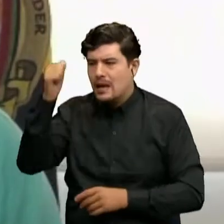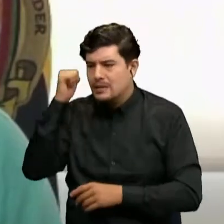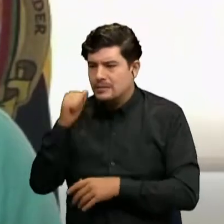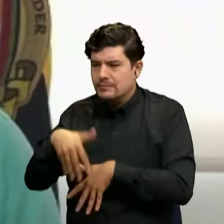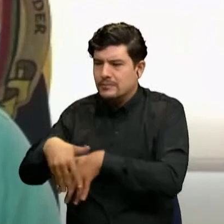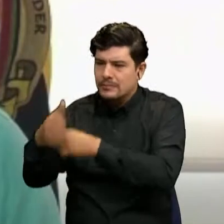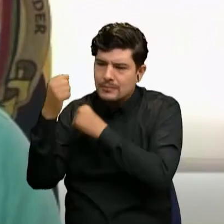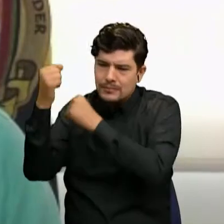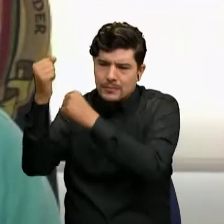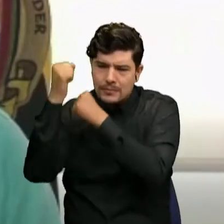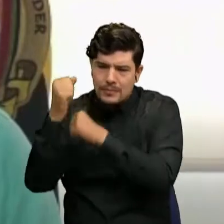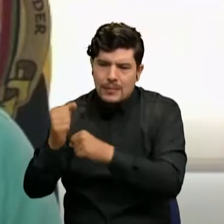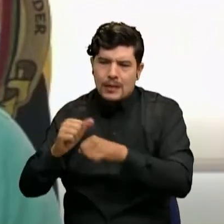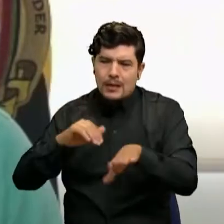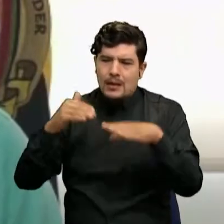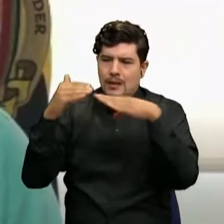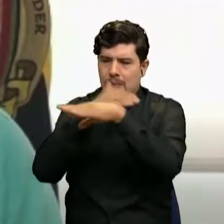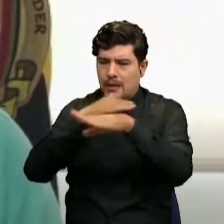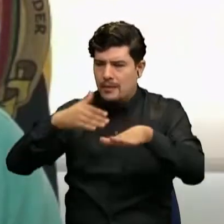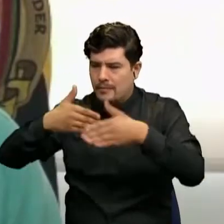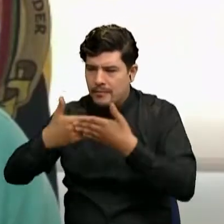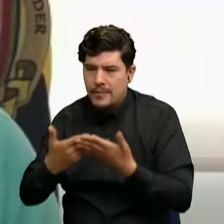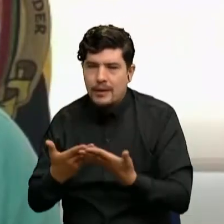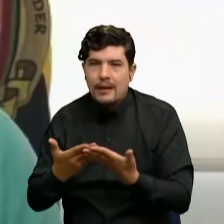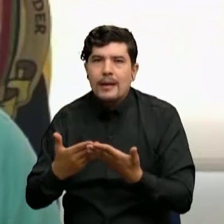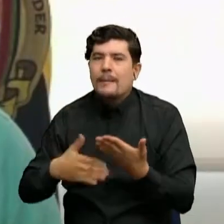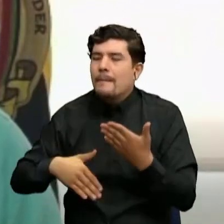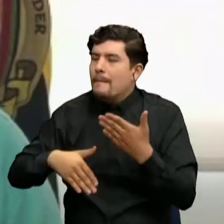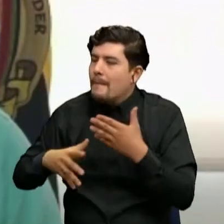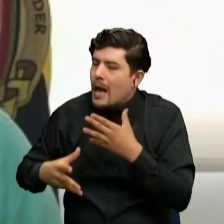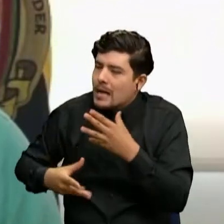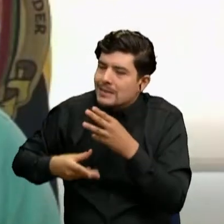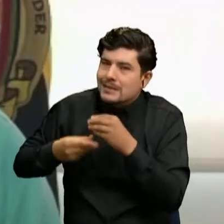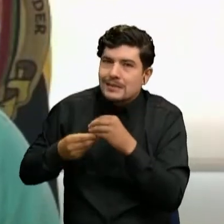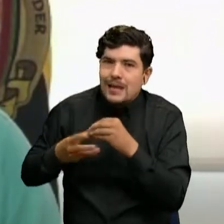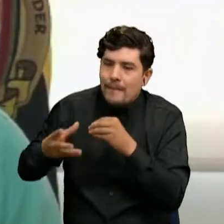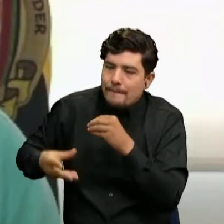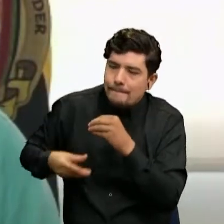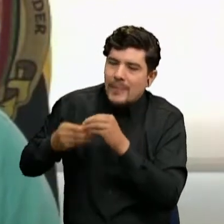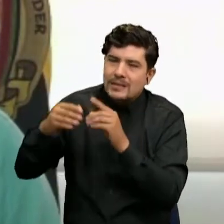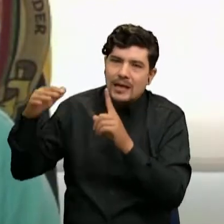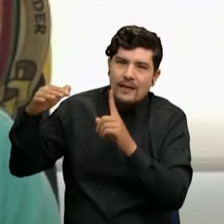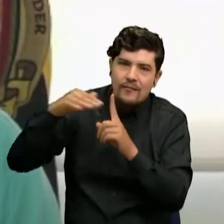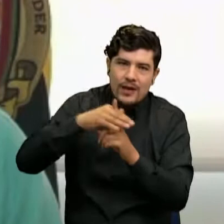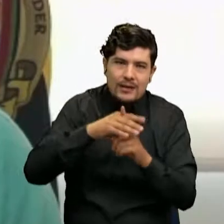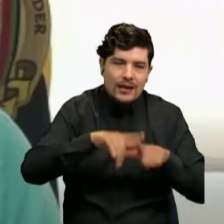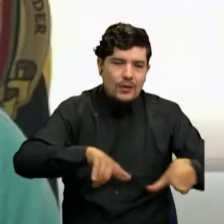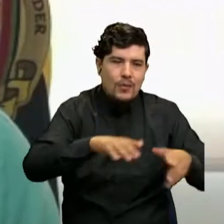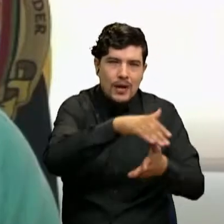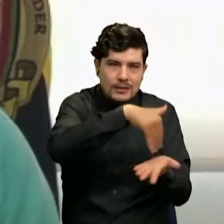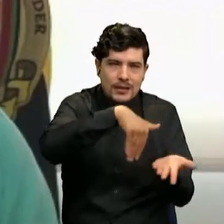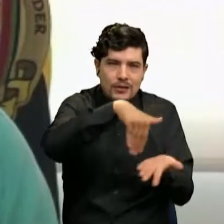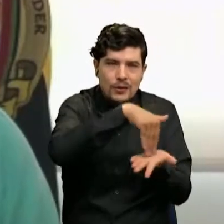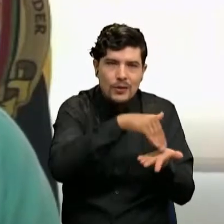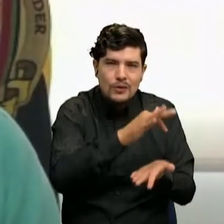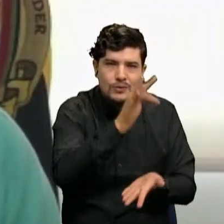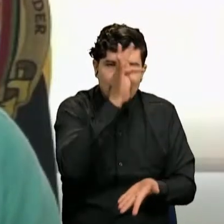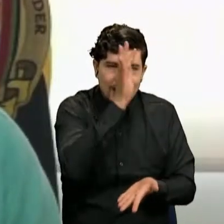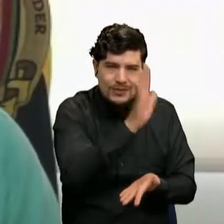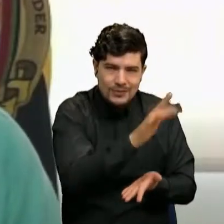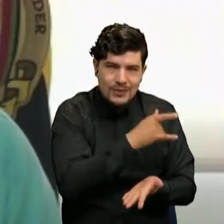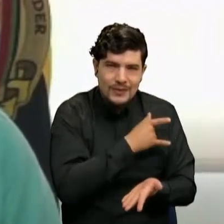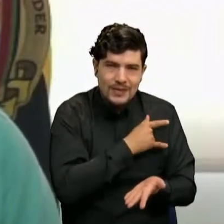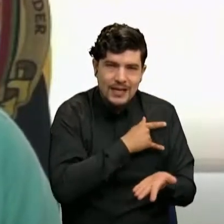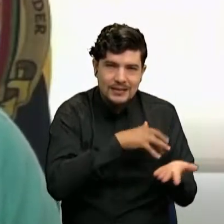esto genera todavía un caos, todavía aún más en los centros asistenciales, como lo vimos en el Hospital Universitario de Santander.